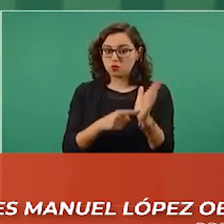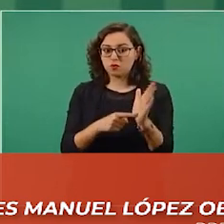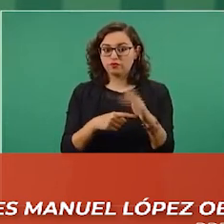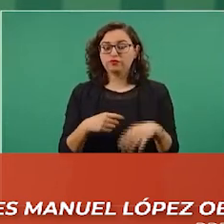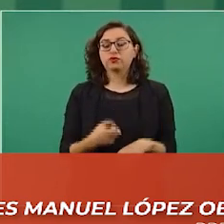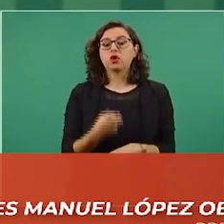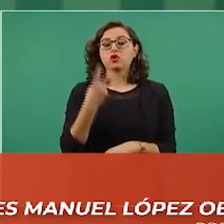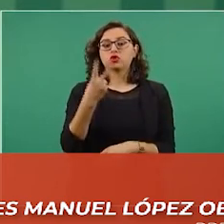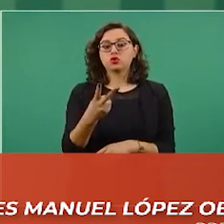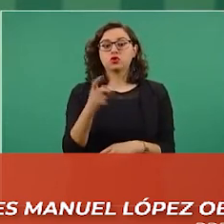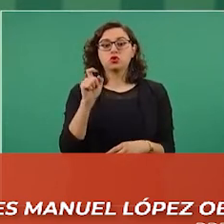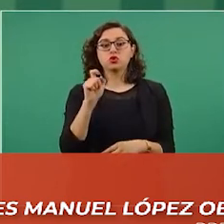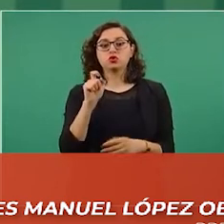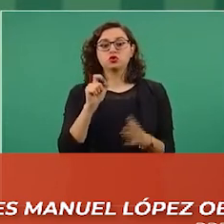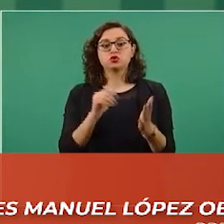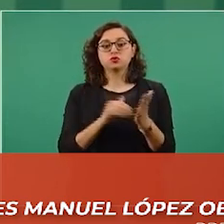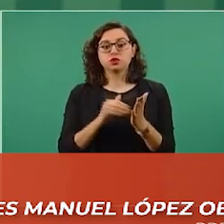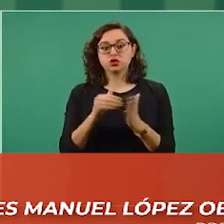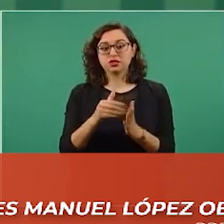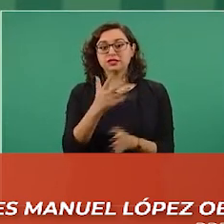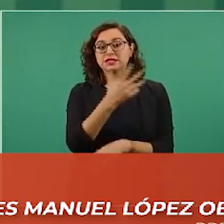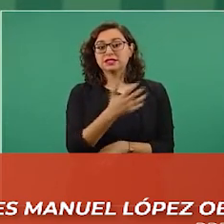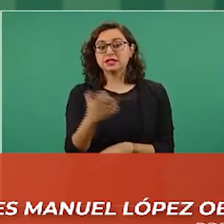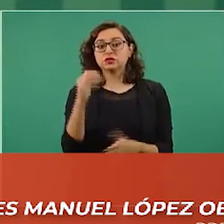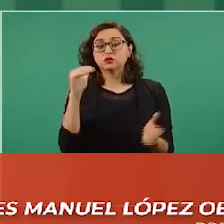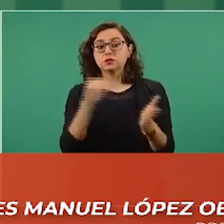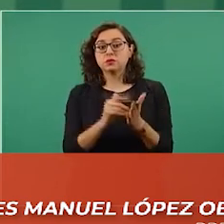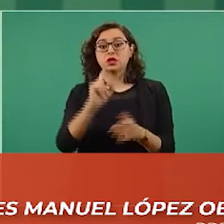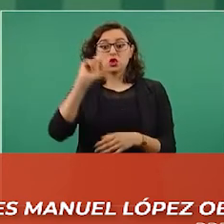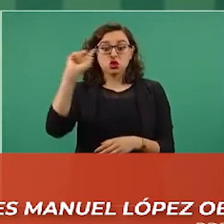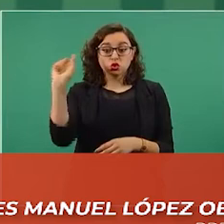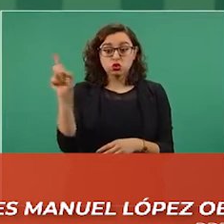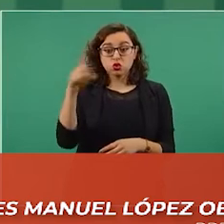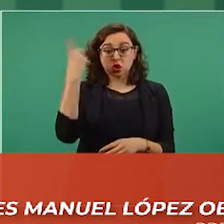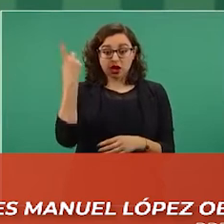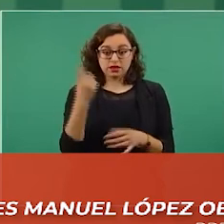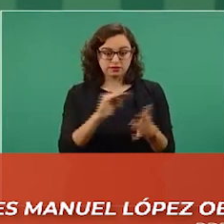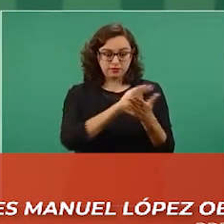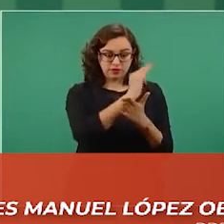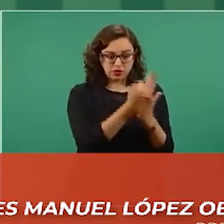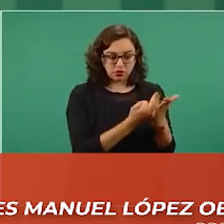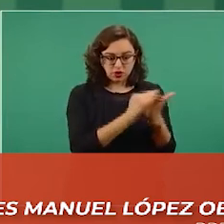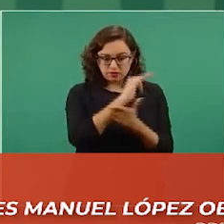quinientos mil dólares que se tienen de facturas.